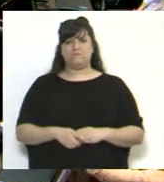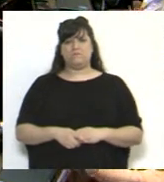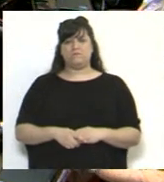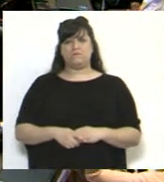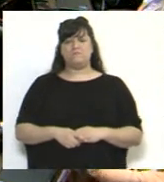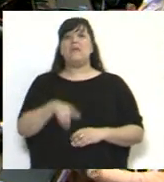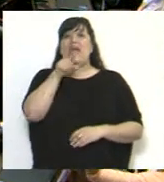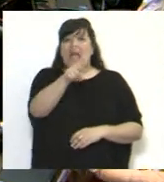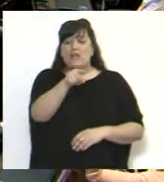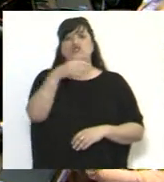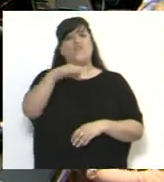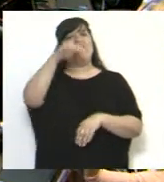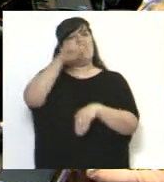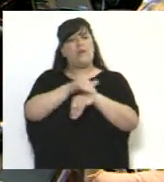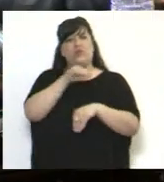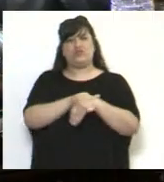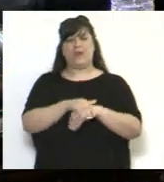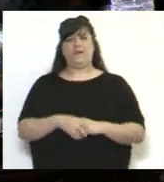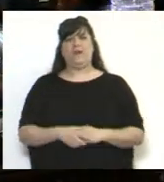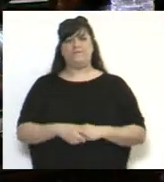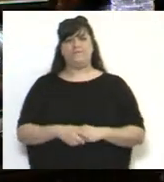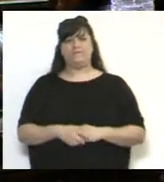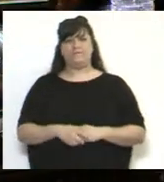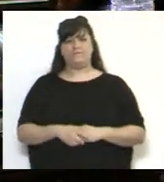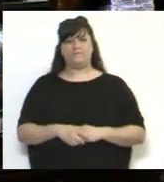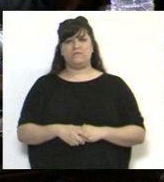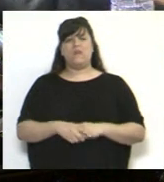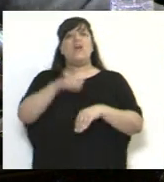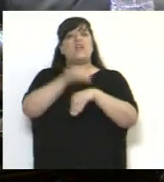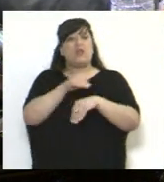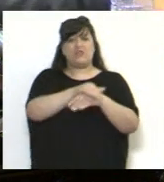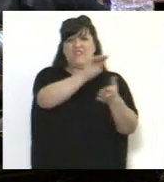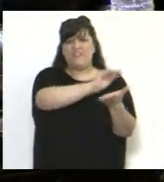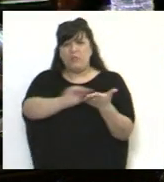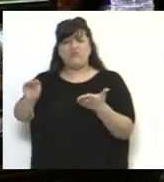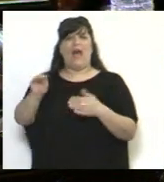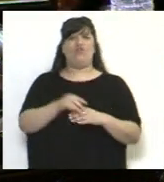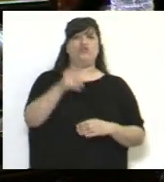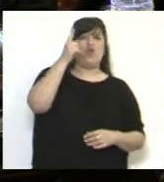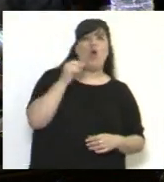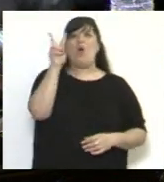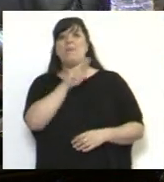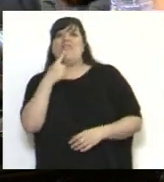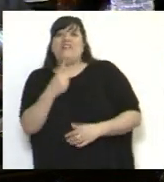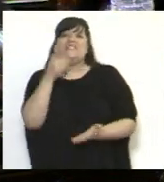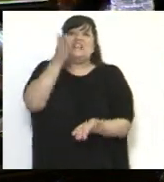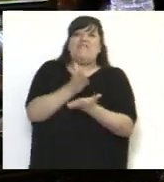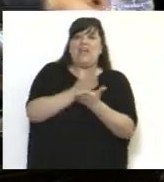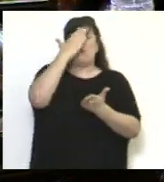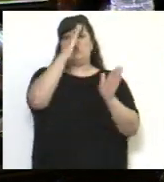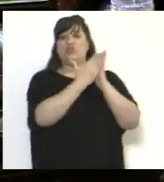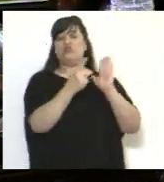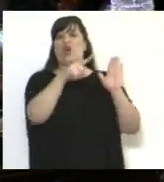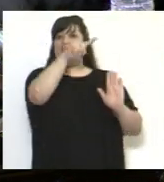Y es responsabilidad de los legisladores que dicen defender la constitución nacional,